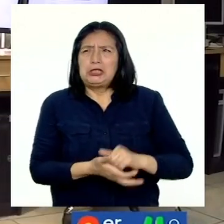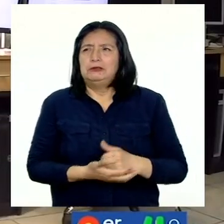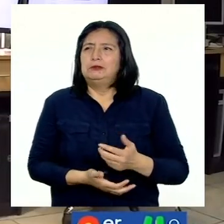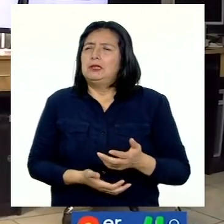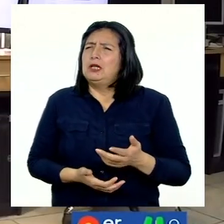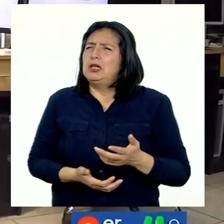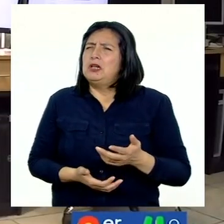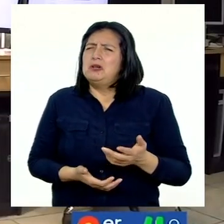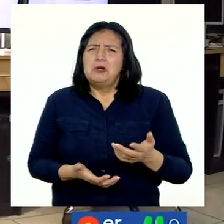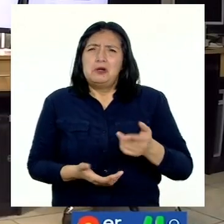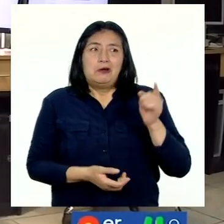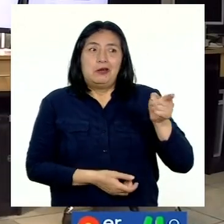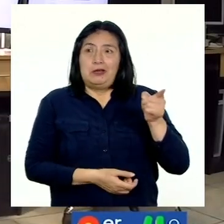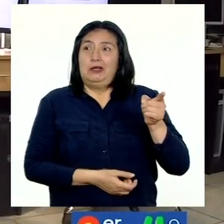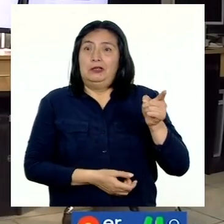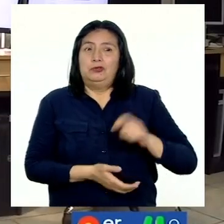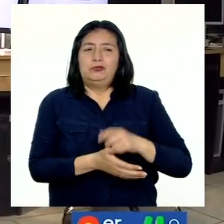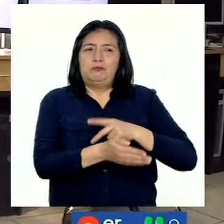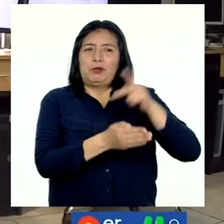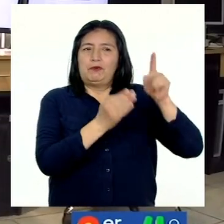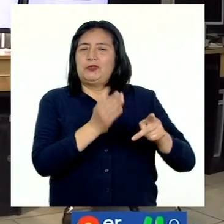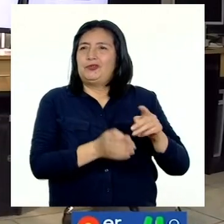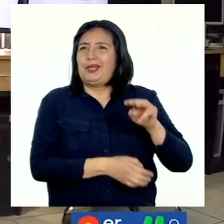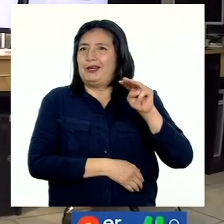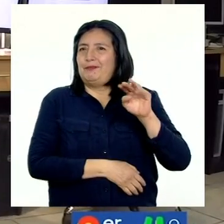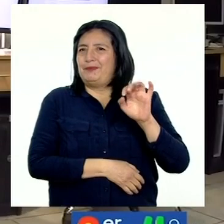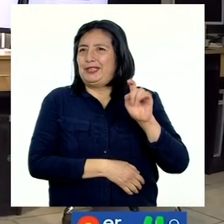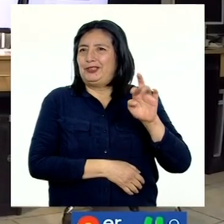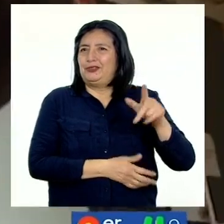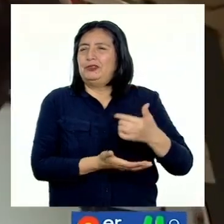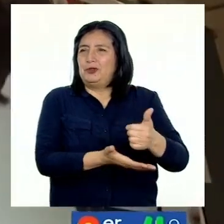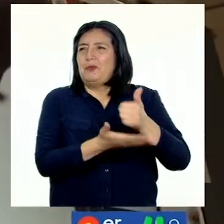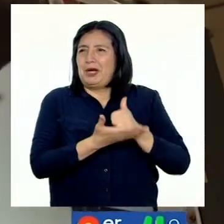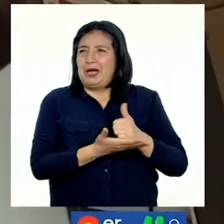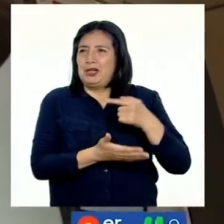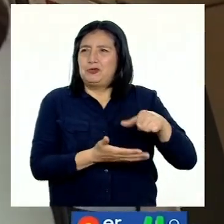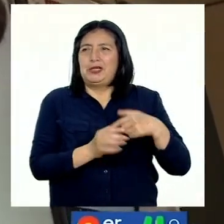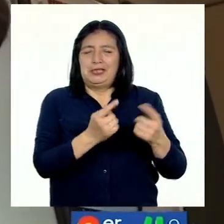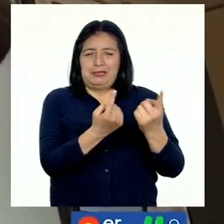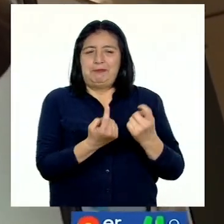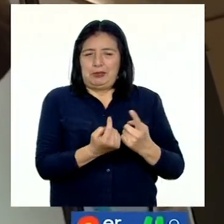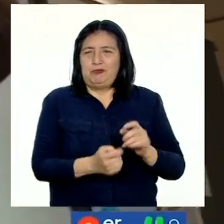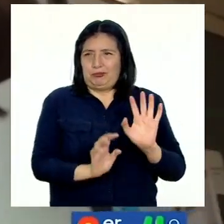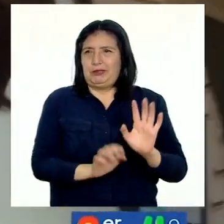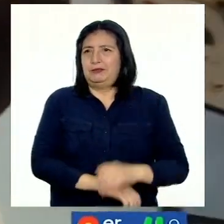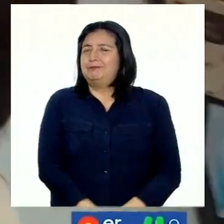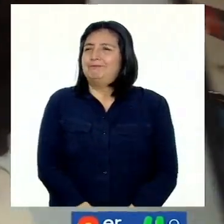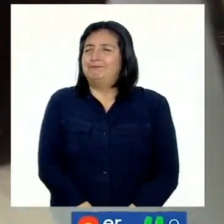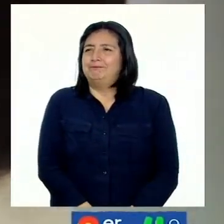Pol es un meteorólogo y él nos va a ayudar hoy día en nuestra pregunta de investigación.